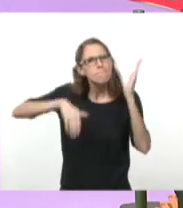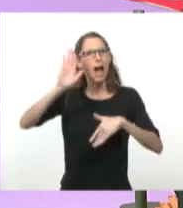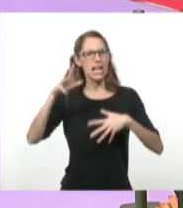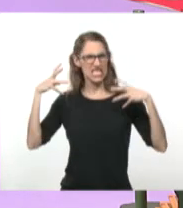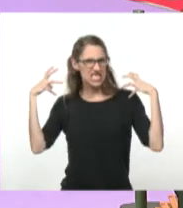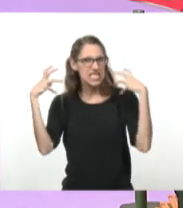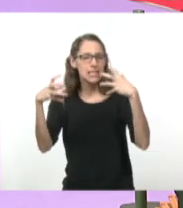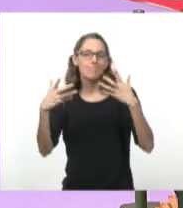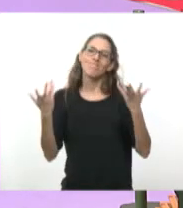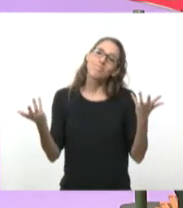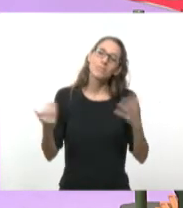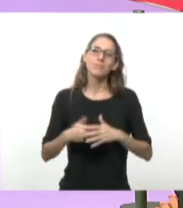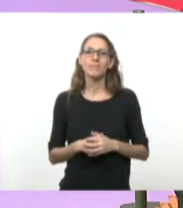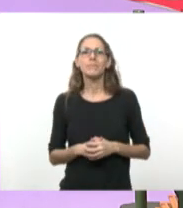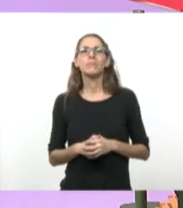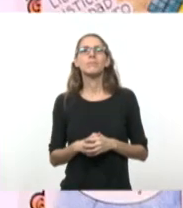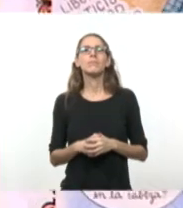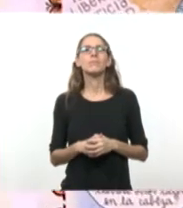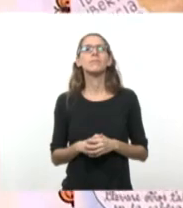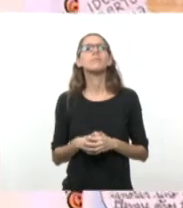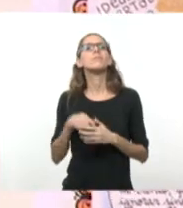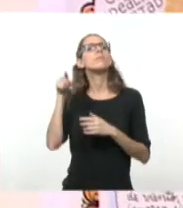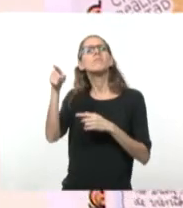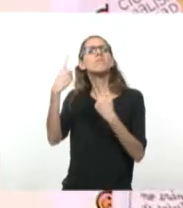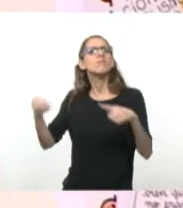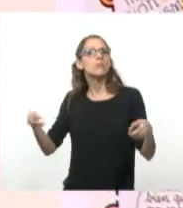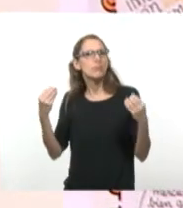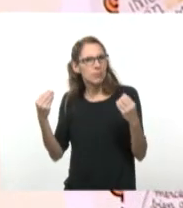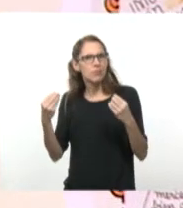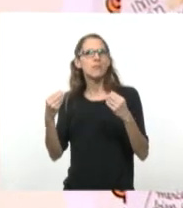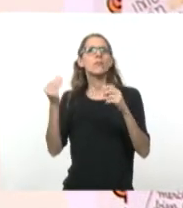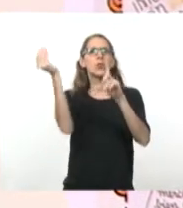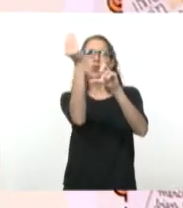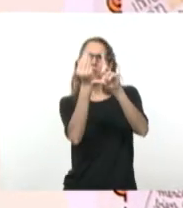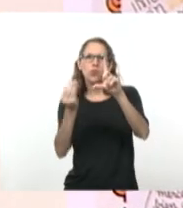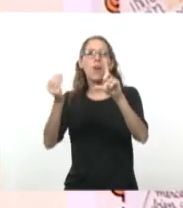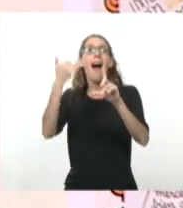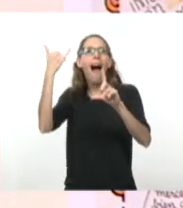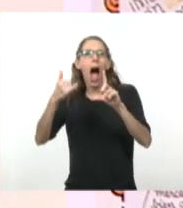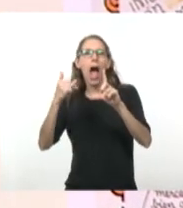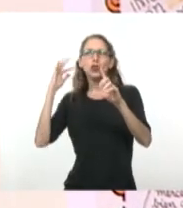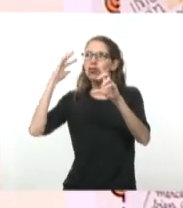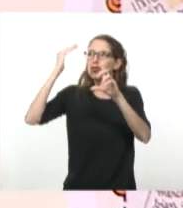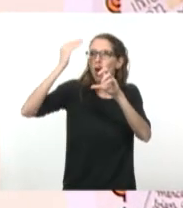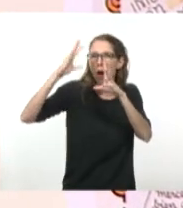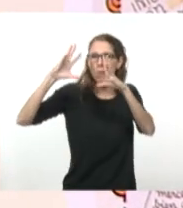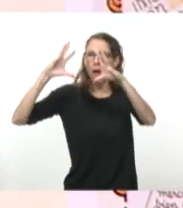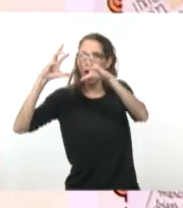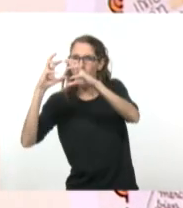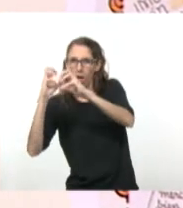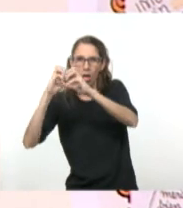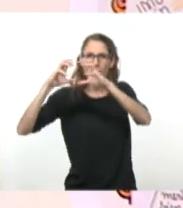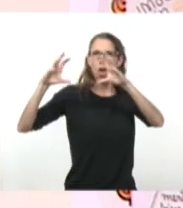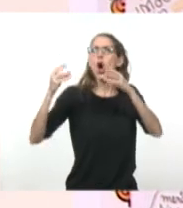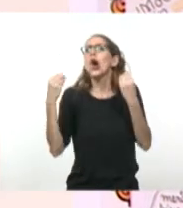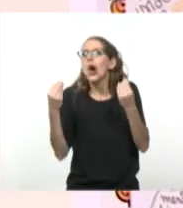Entonces, ¿acá qué tenemos? Fíjate. Tenemos el claro oscuro, todas las sombras de los distintos personajes, resueltas no con